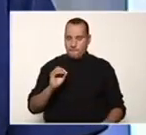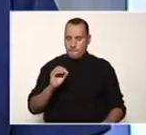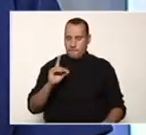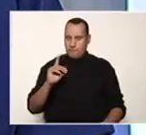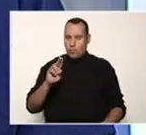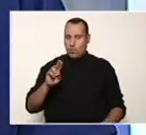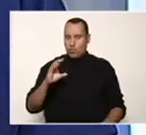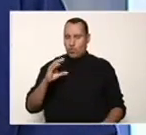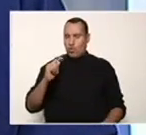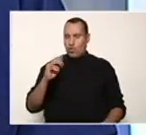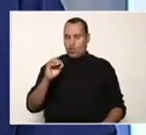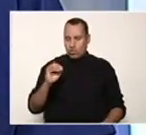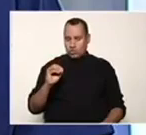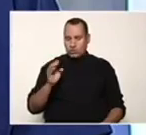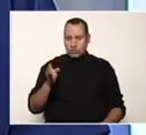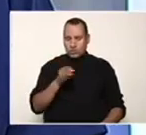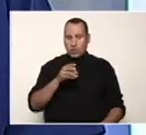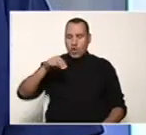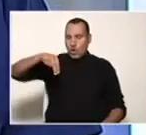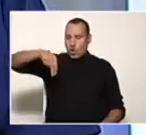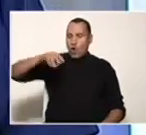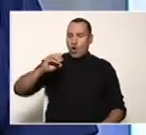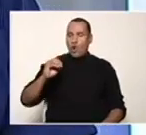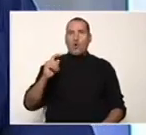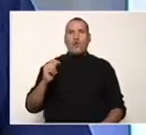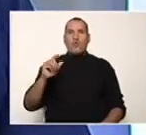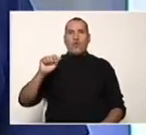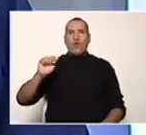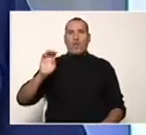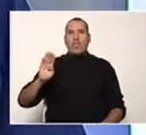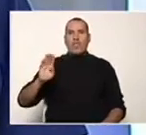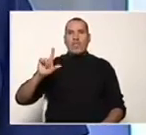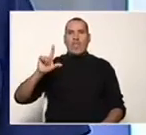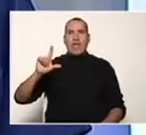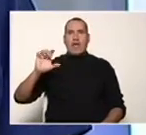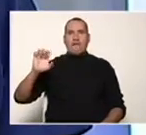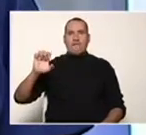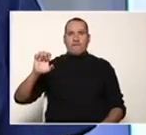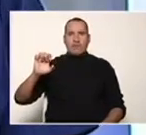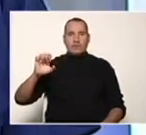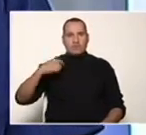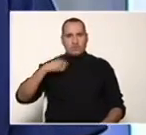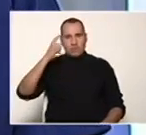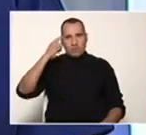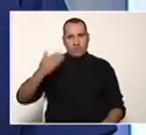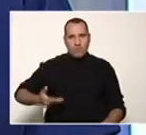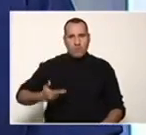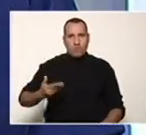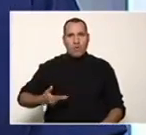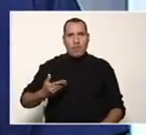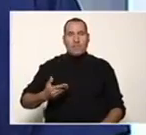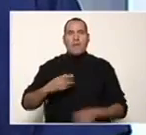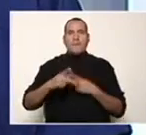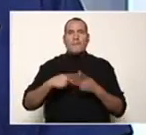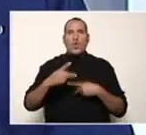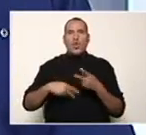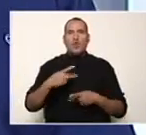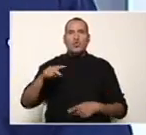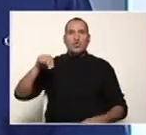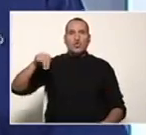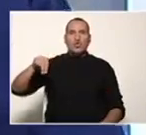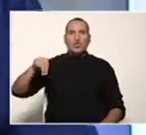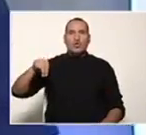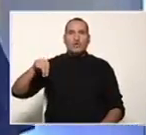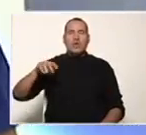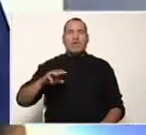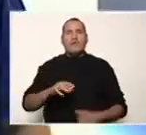para relacionarlo con lo que vamos a estudiar o con la vida diaria. El primer